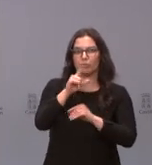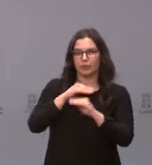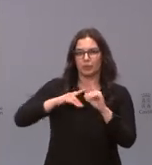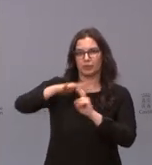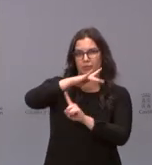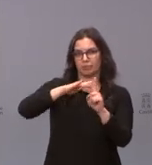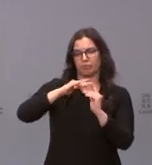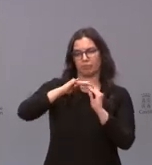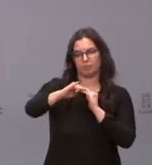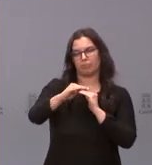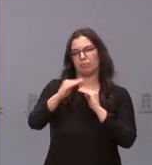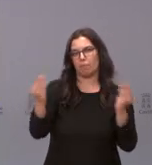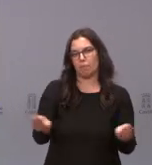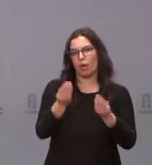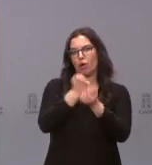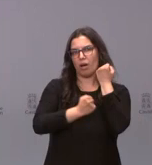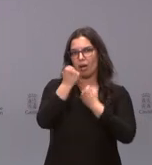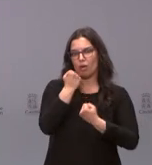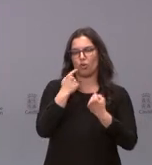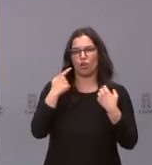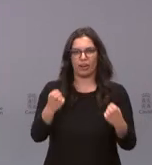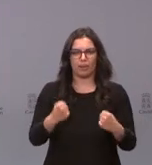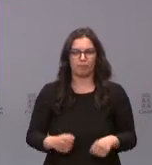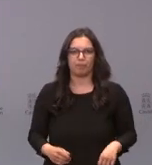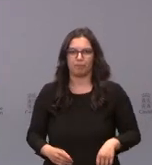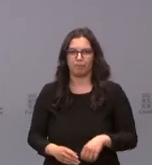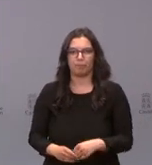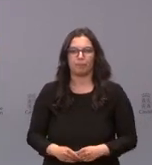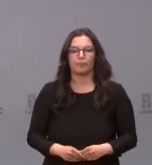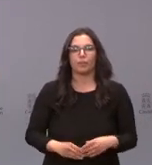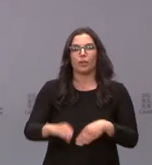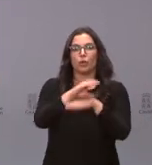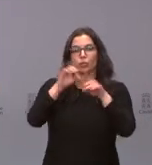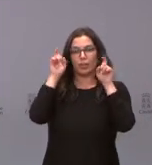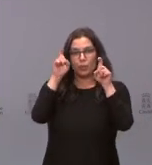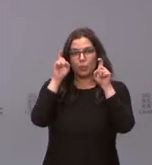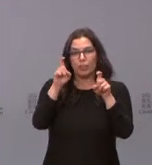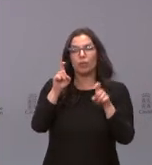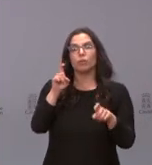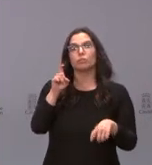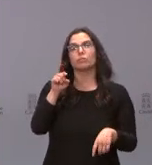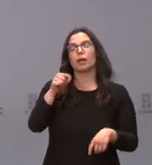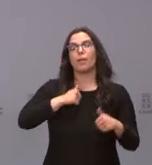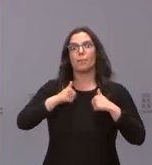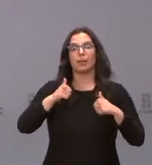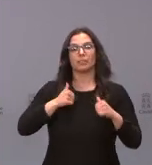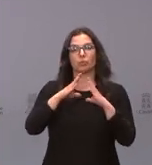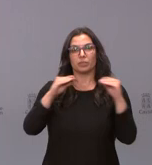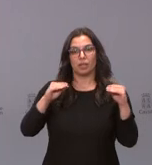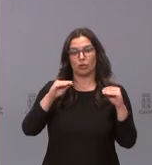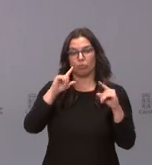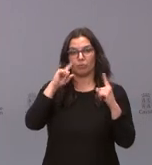permitan un mejor ahorro energético. La Consejería de Educación suprime el máster universitario en